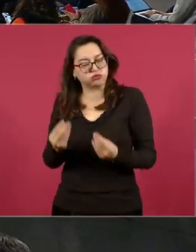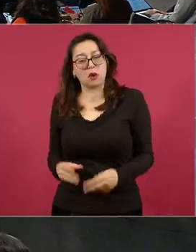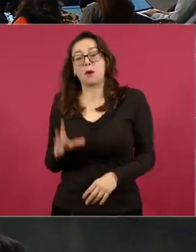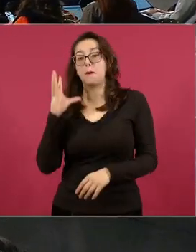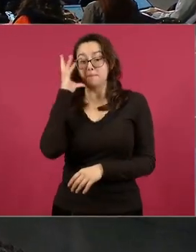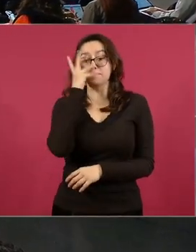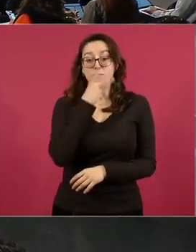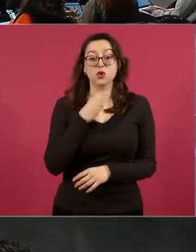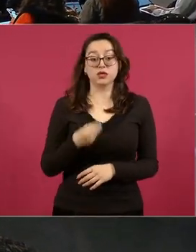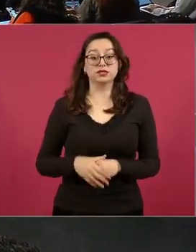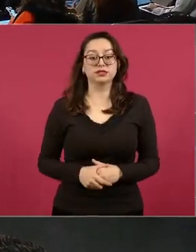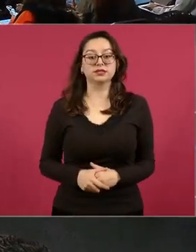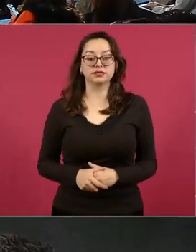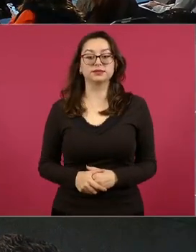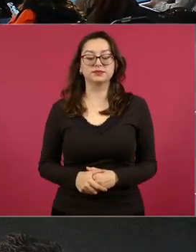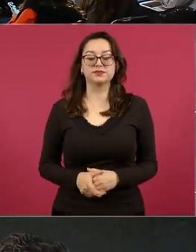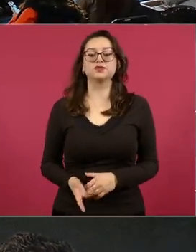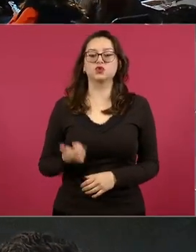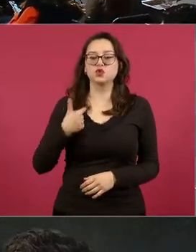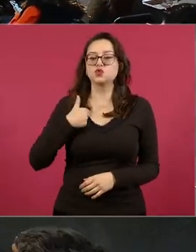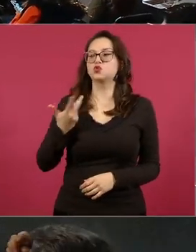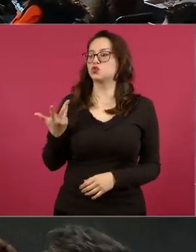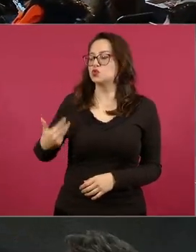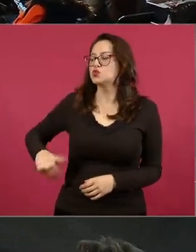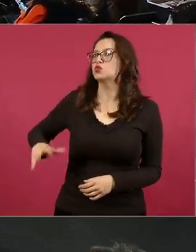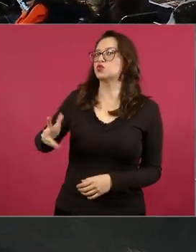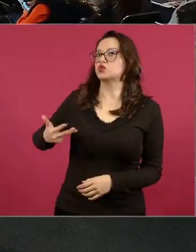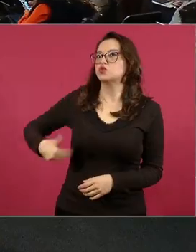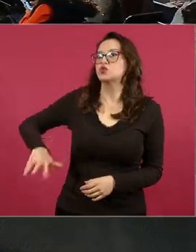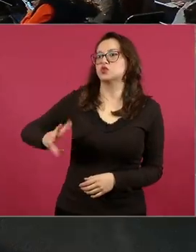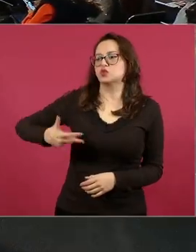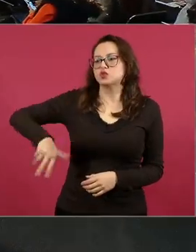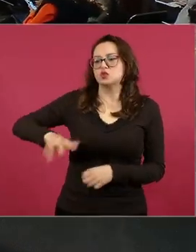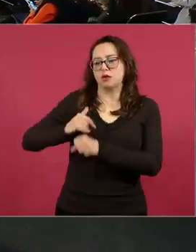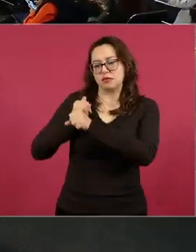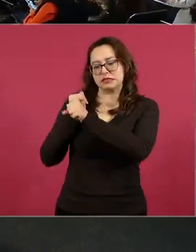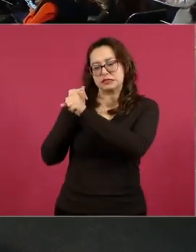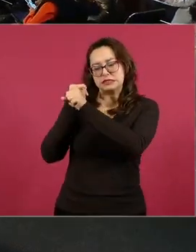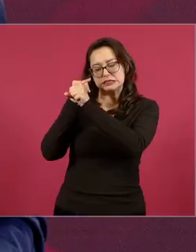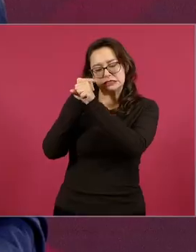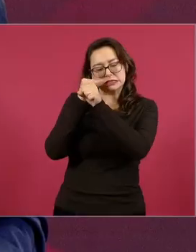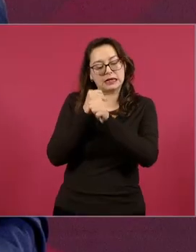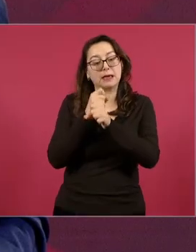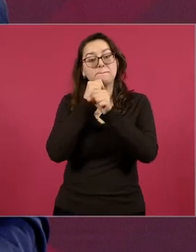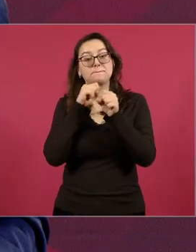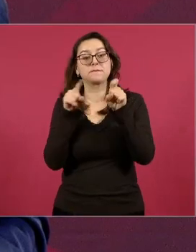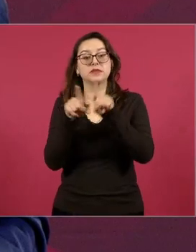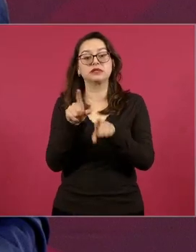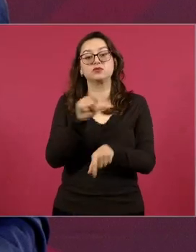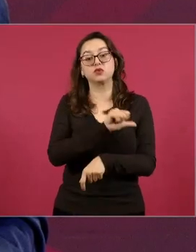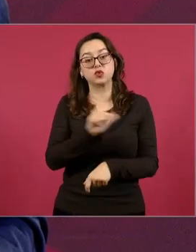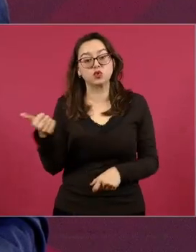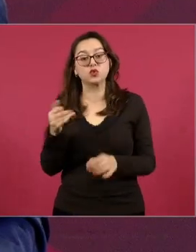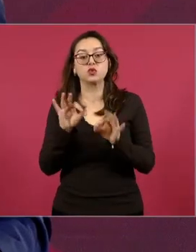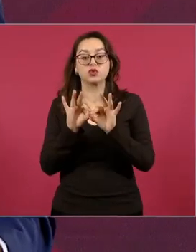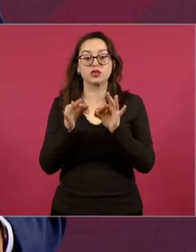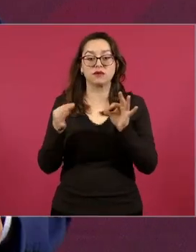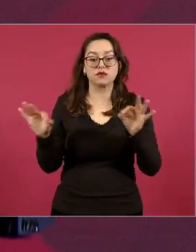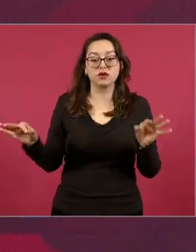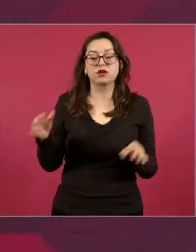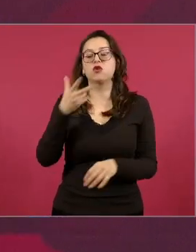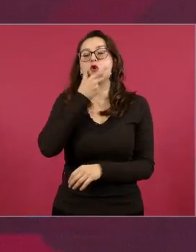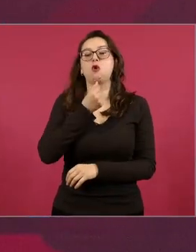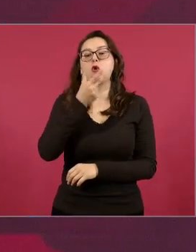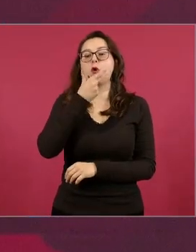no la he encontrado y la he andado buscando y hay otra frase que es de los Flores